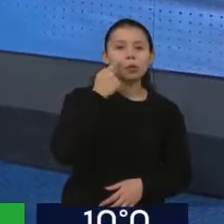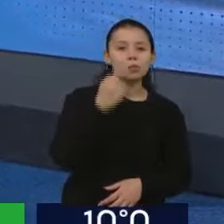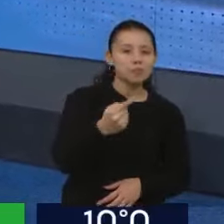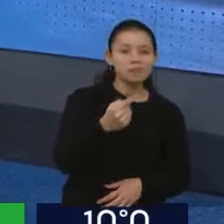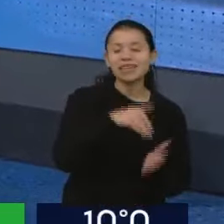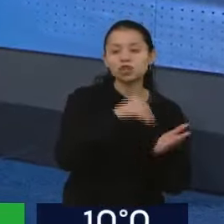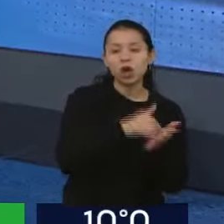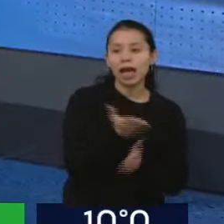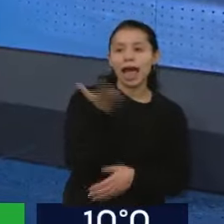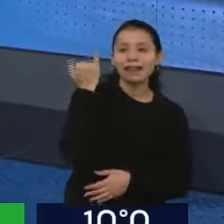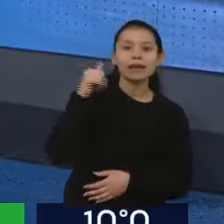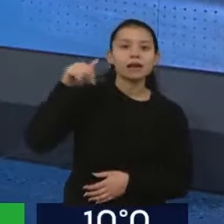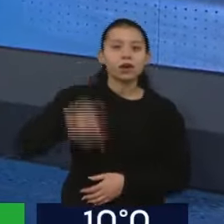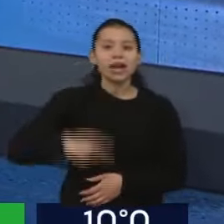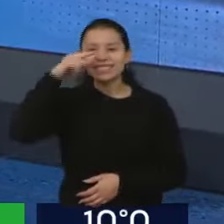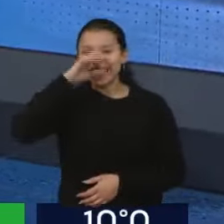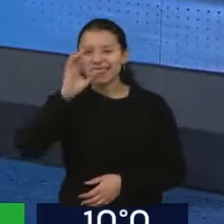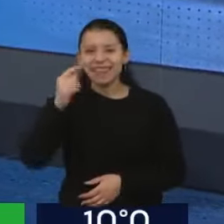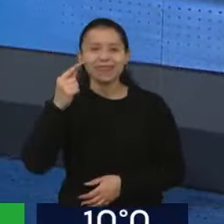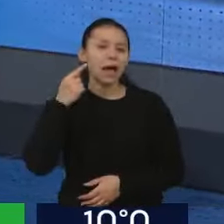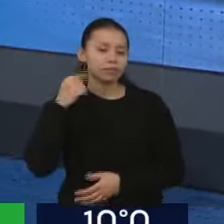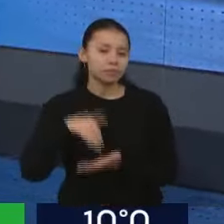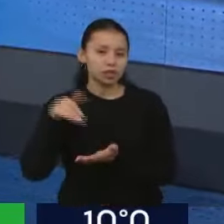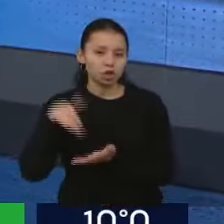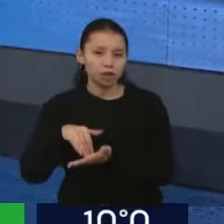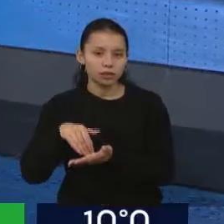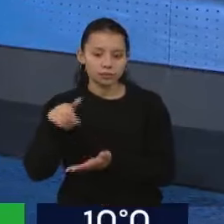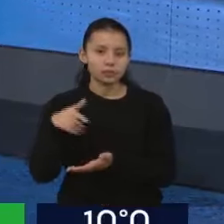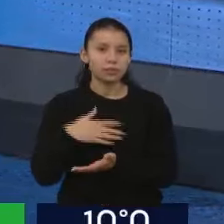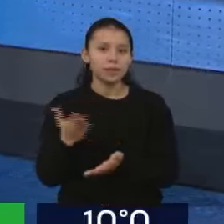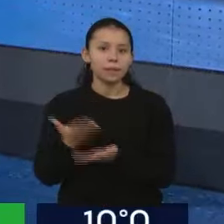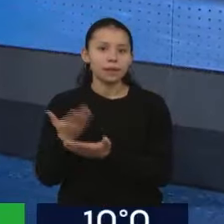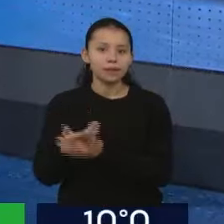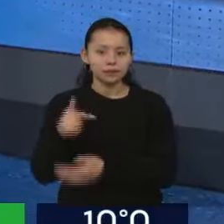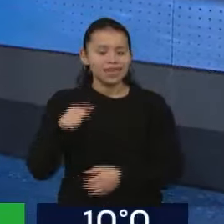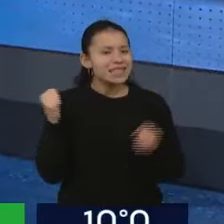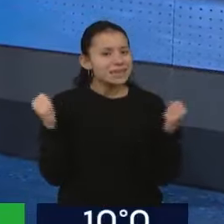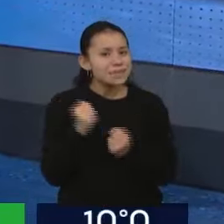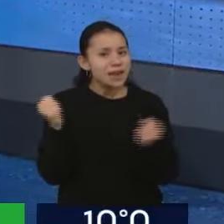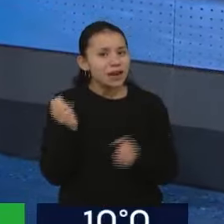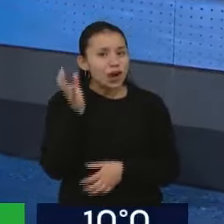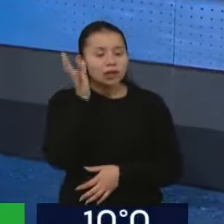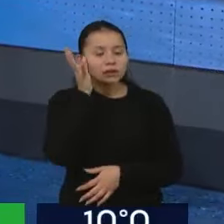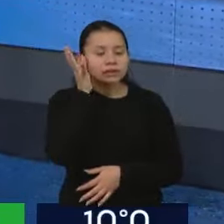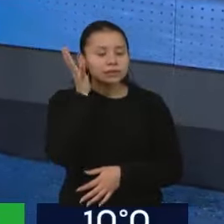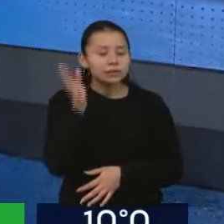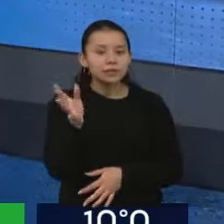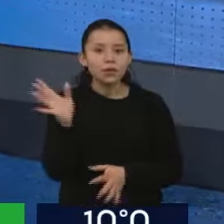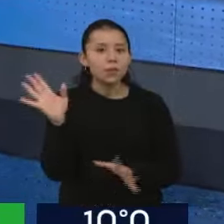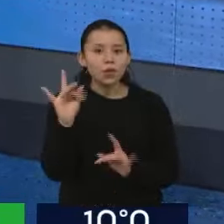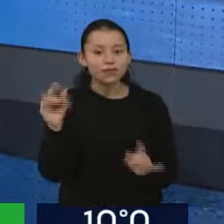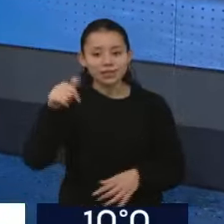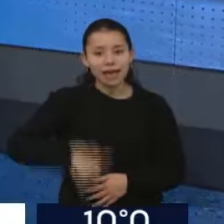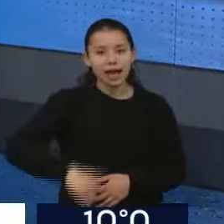de metros cúbicos por día. Esto tiene que ver con uno de los peores inviernos que estamos a punto de atravesar en la República